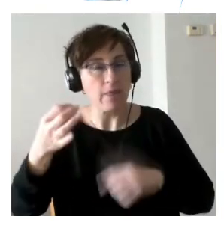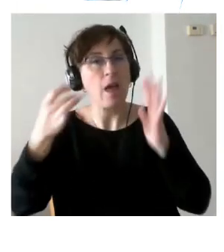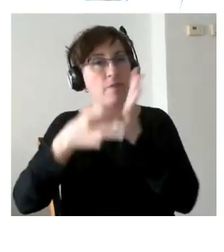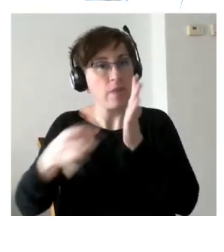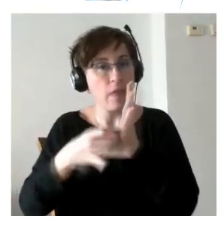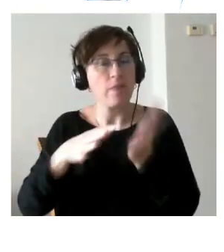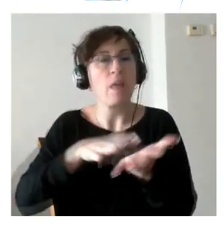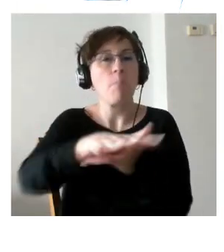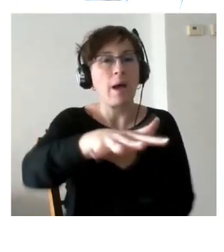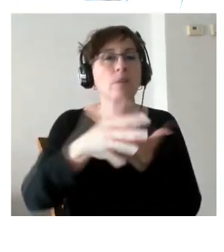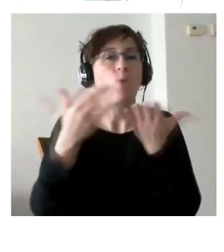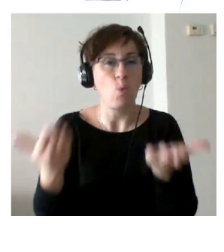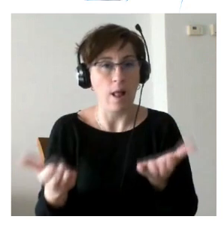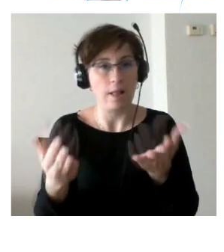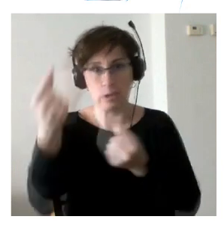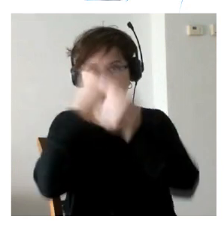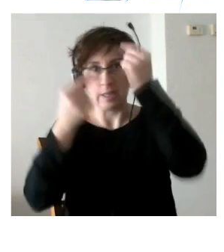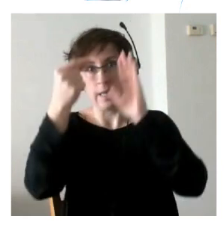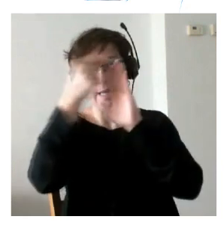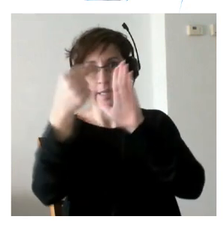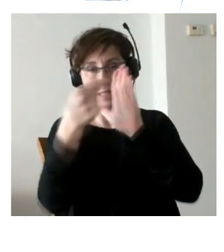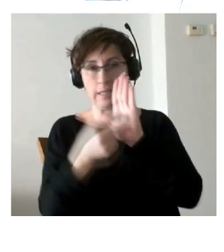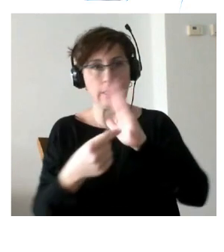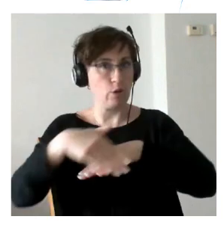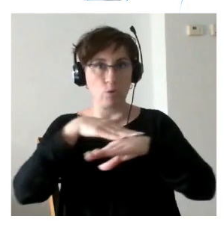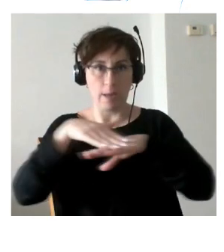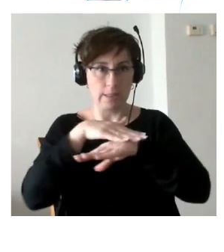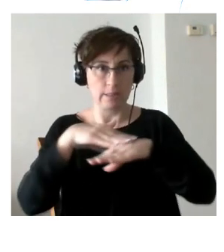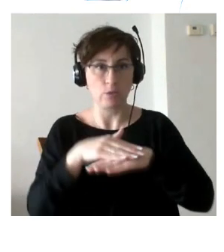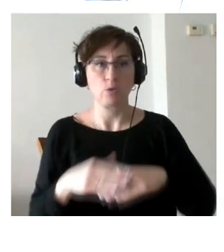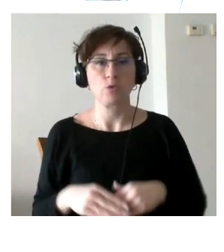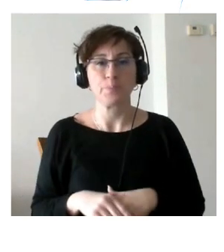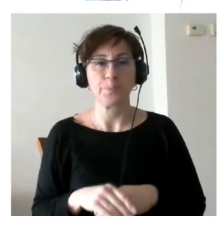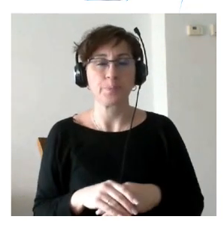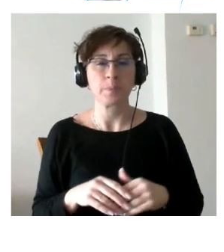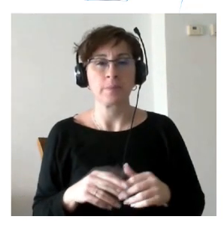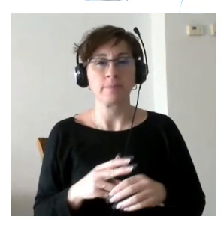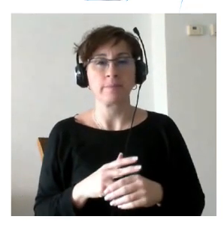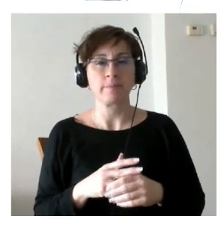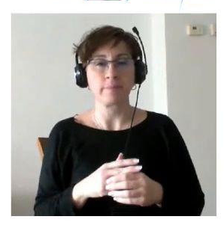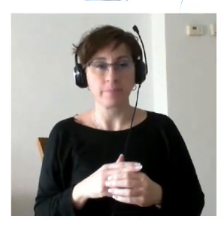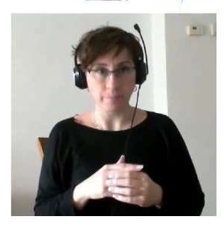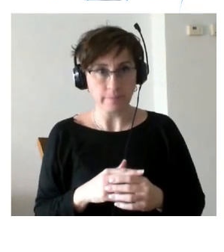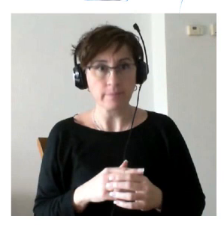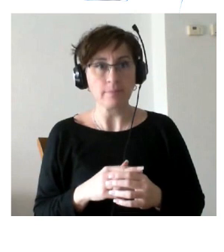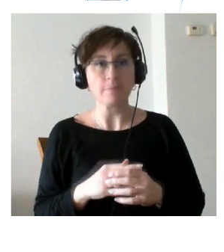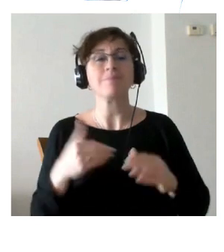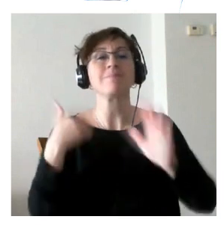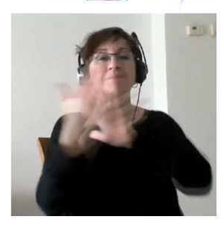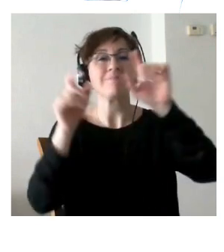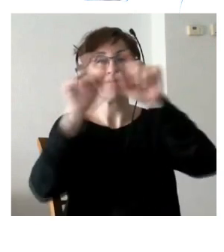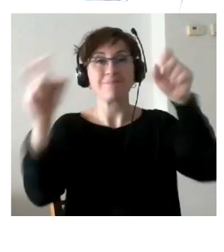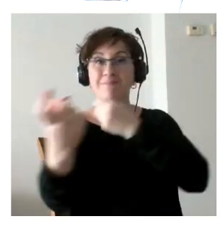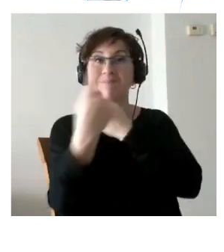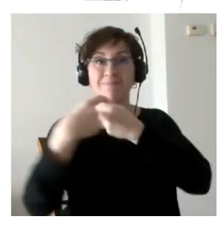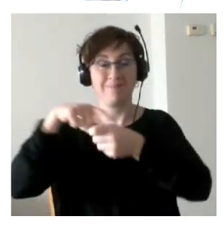impacto ha dejado. Esos eran los criterios elementales que se tenían y cuando hablamos de instancias involucradas en este proceso